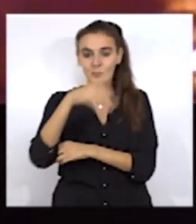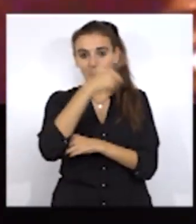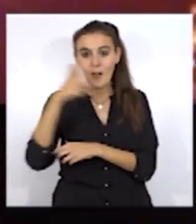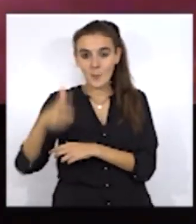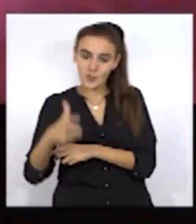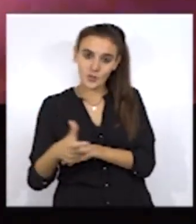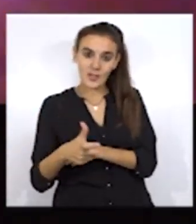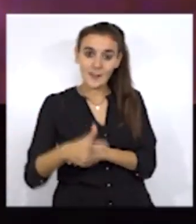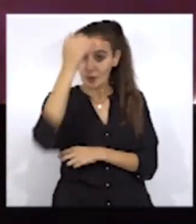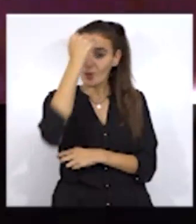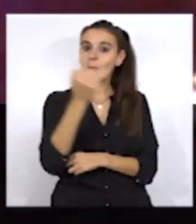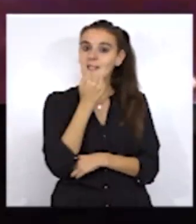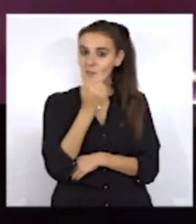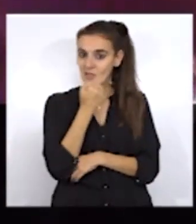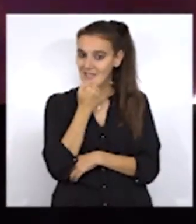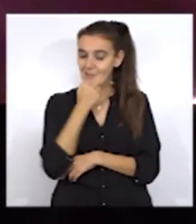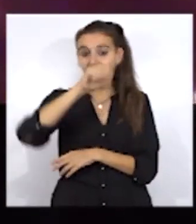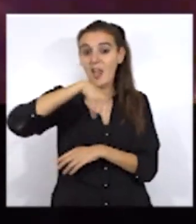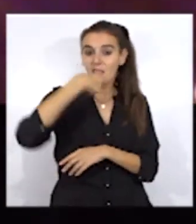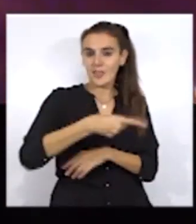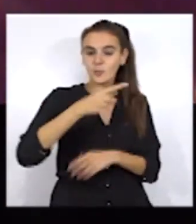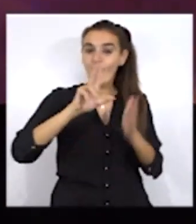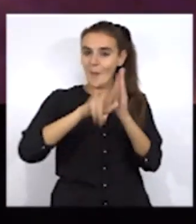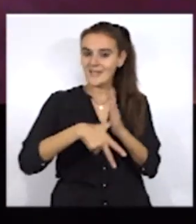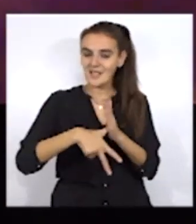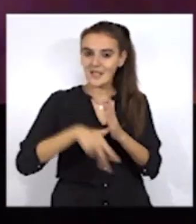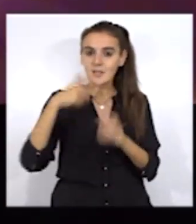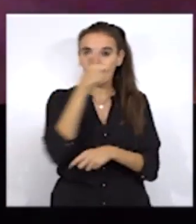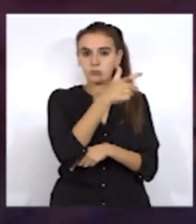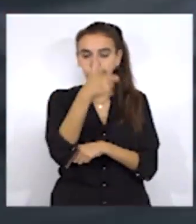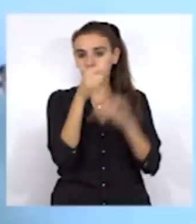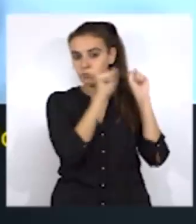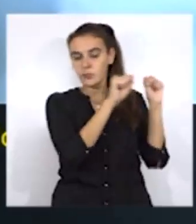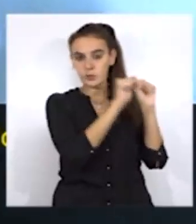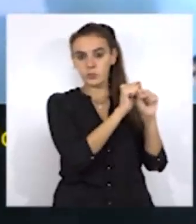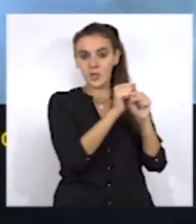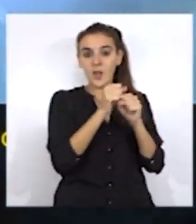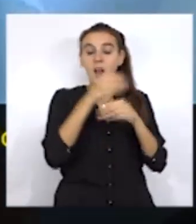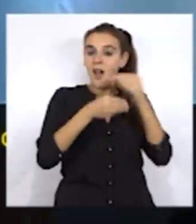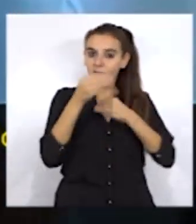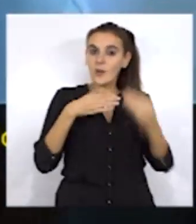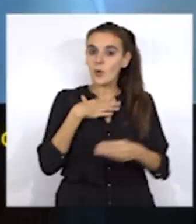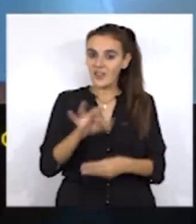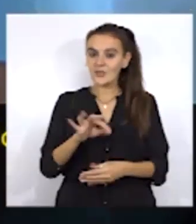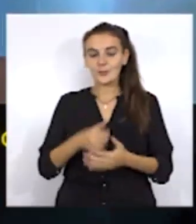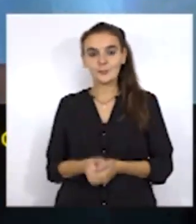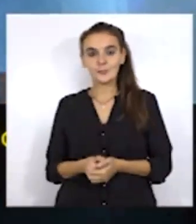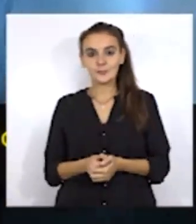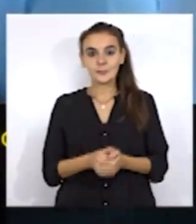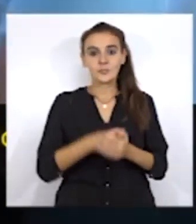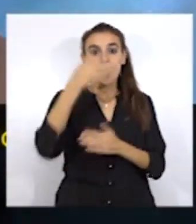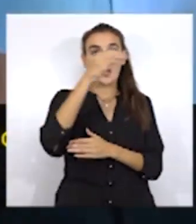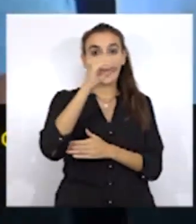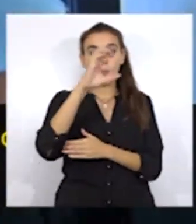Volvieron a subir más tarde ya con escolta, pudiendo finalmente actuar. El Voce ha publicado la convocatoria para la